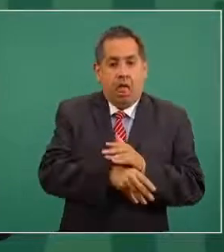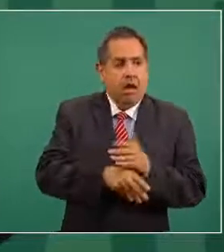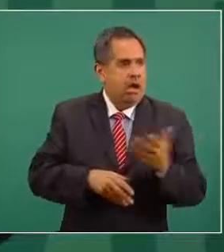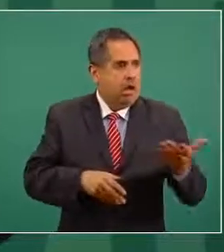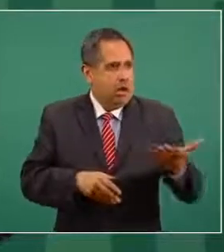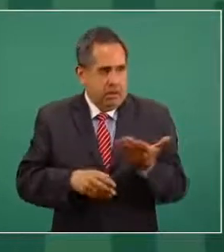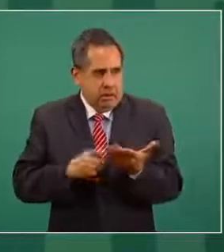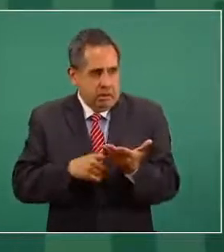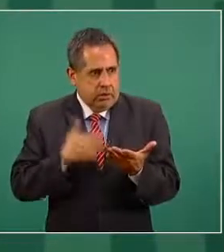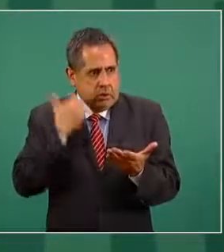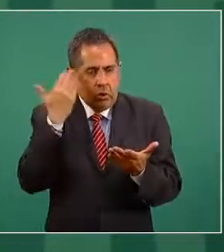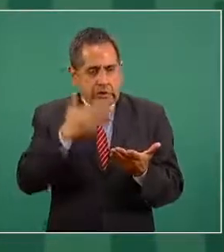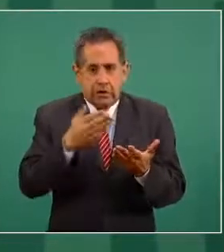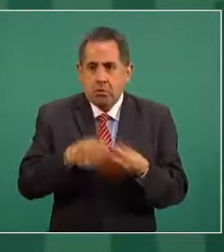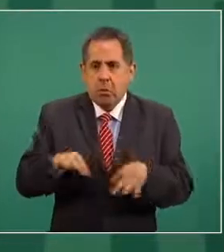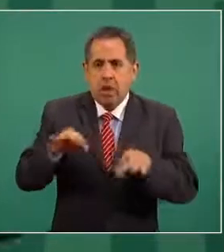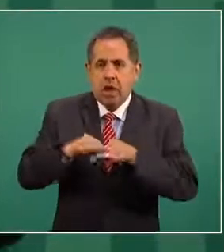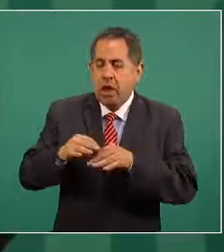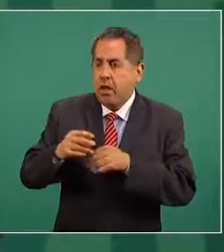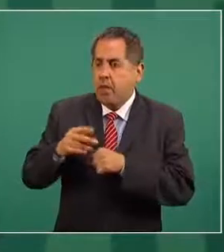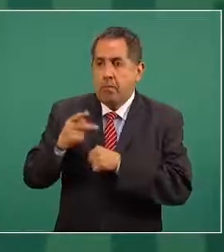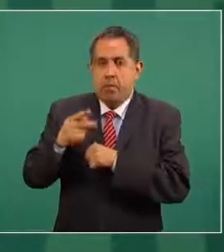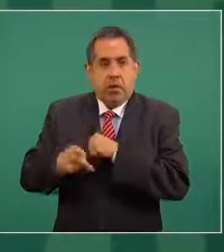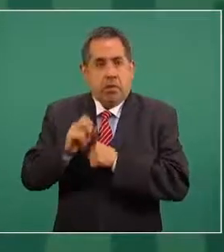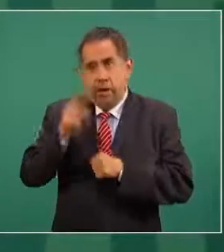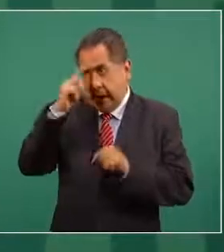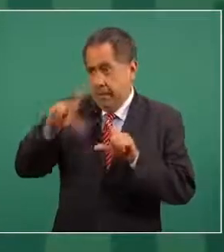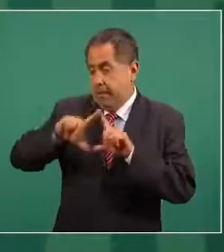poner en peligro toda la estrategia y la seguridad de México.